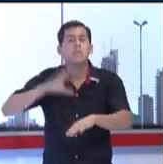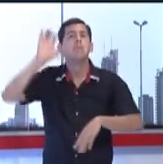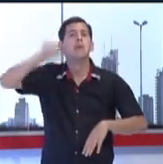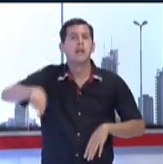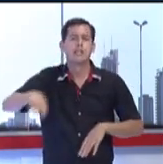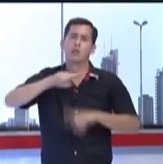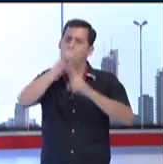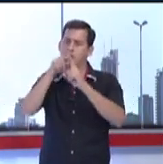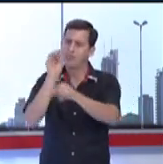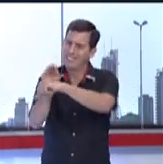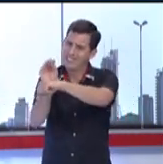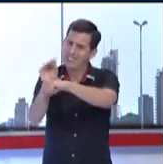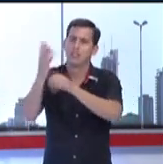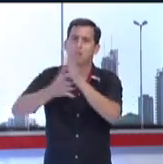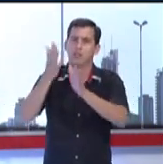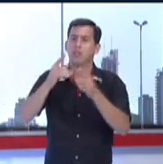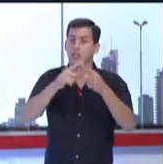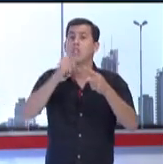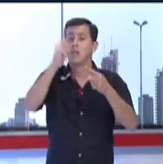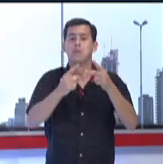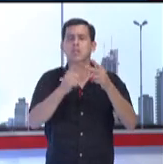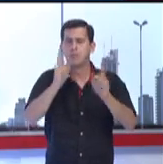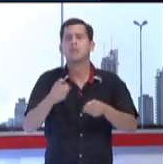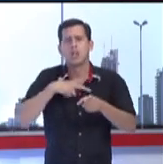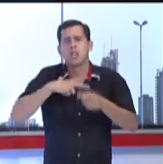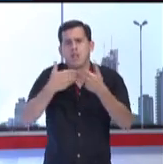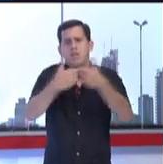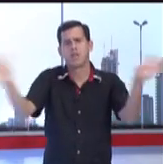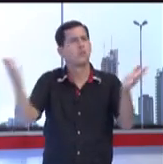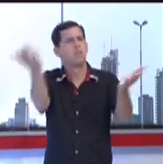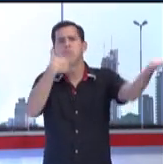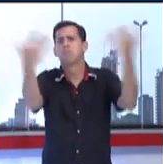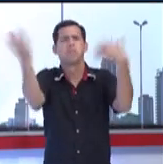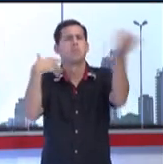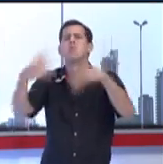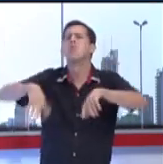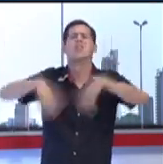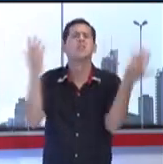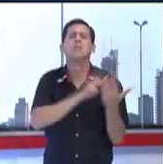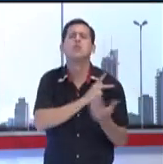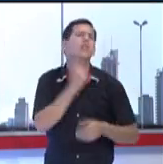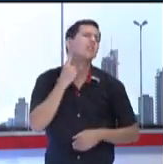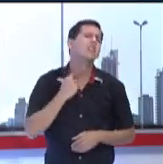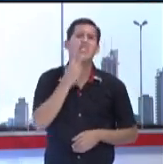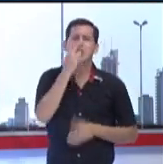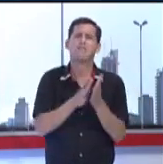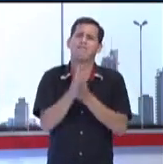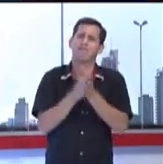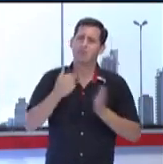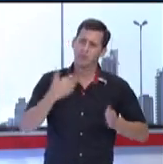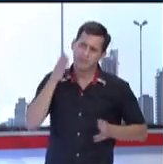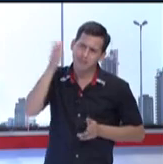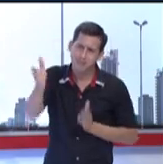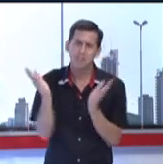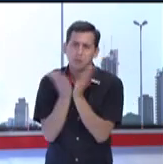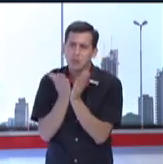Y luego también abierto a toda la sociedad en general que quieran derribar con nosotros, con